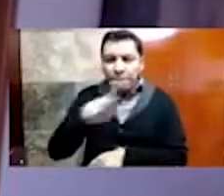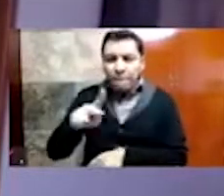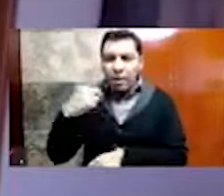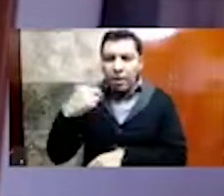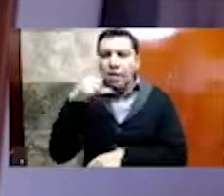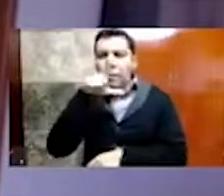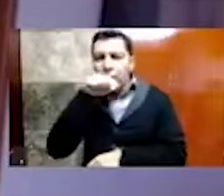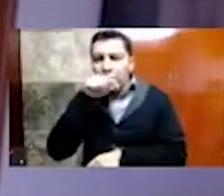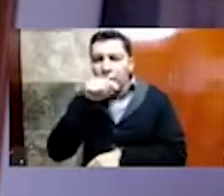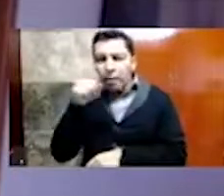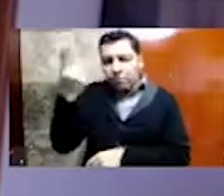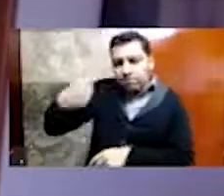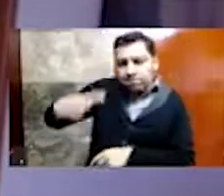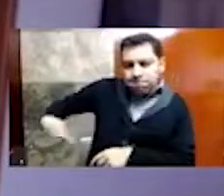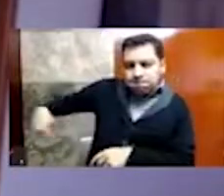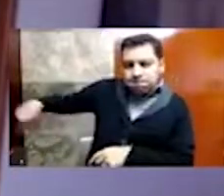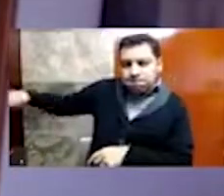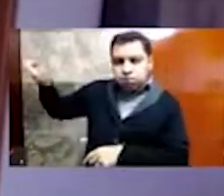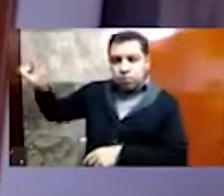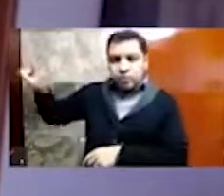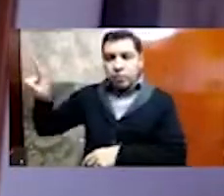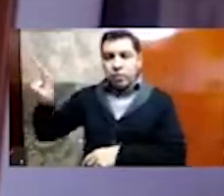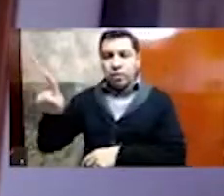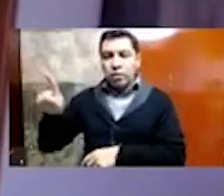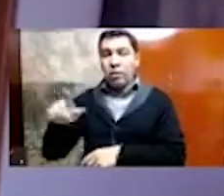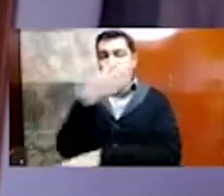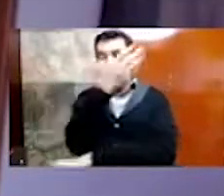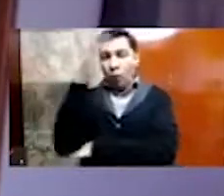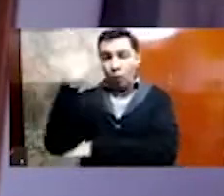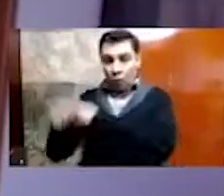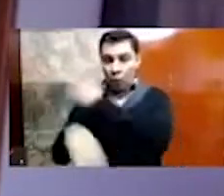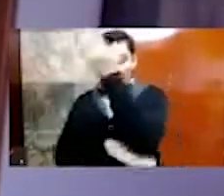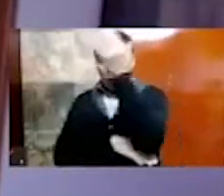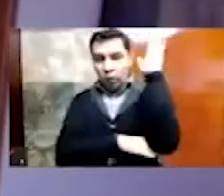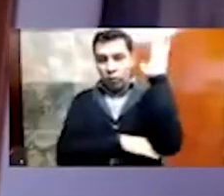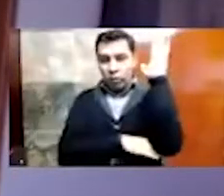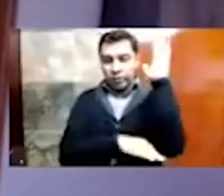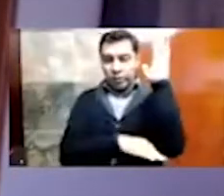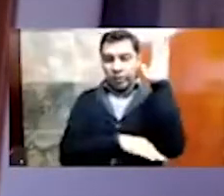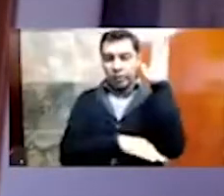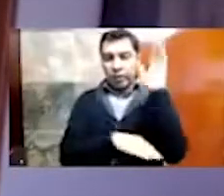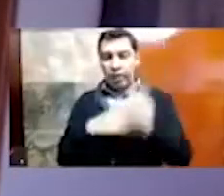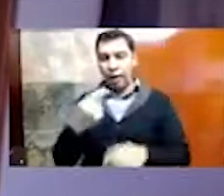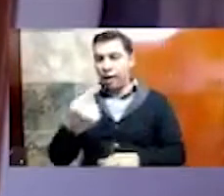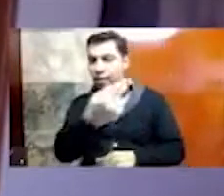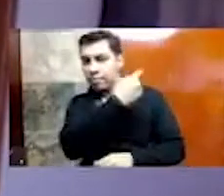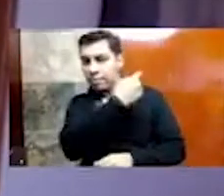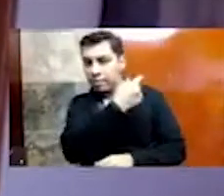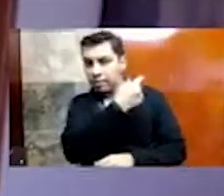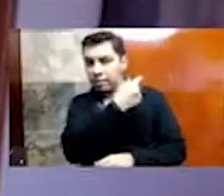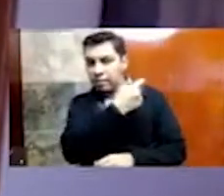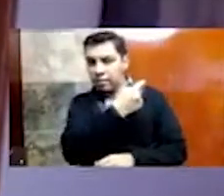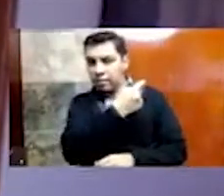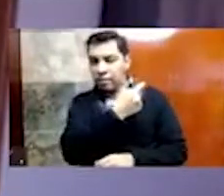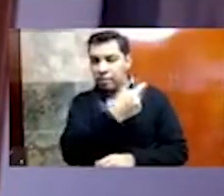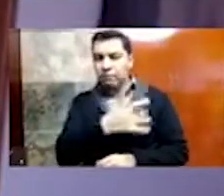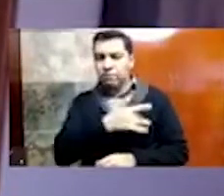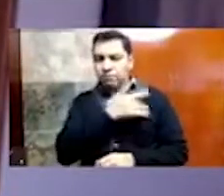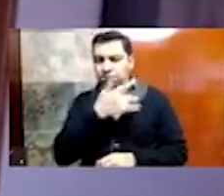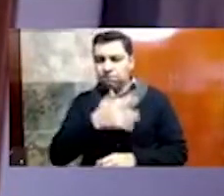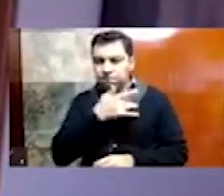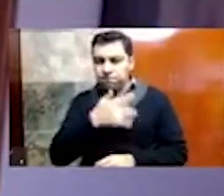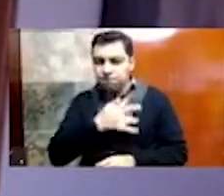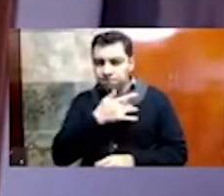bosque, un quetzal cuyo bosque es el quetzal. A mi espalda se extiende el seco osario de